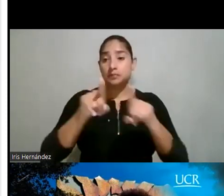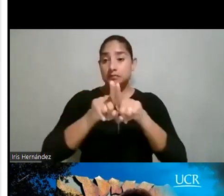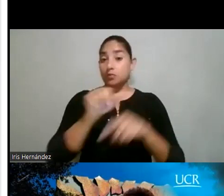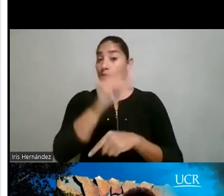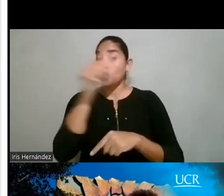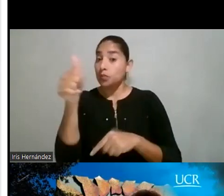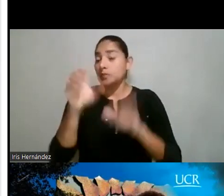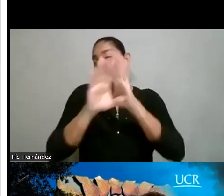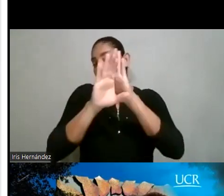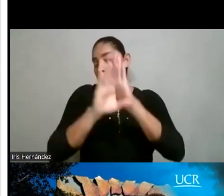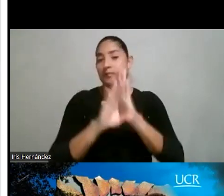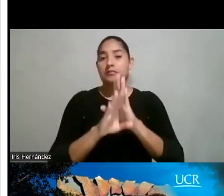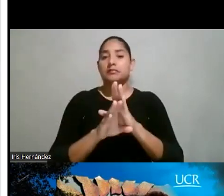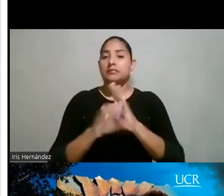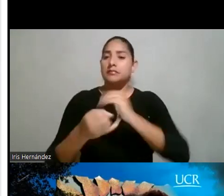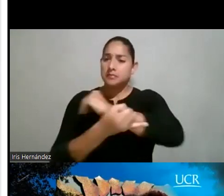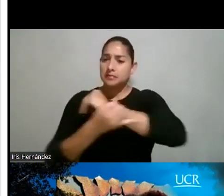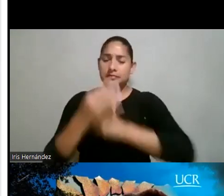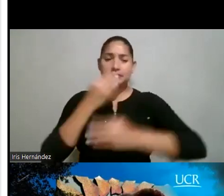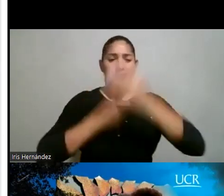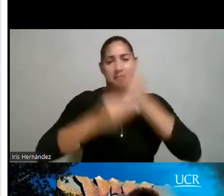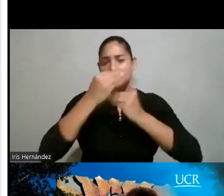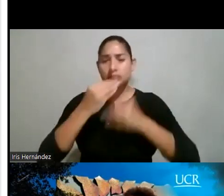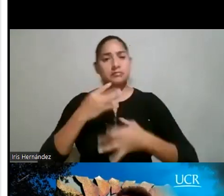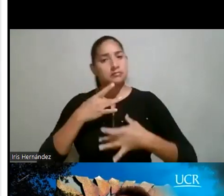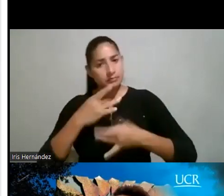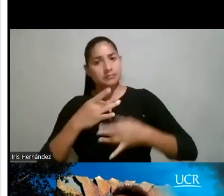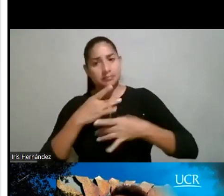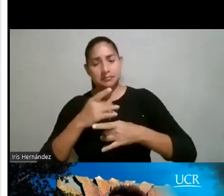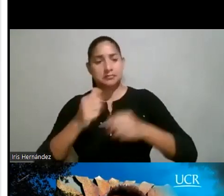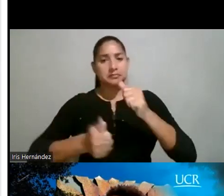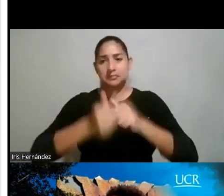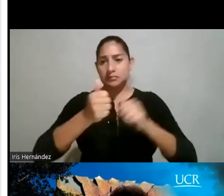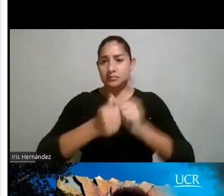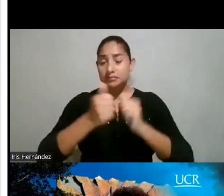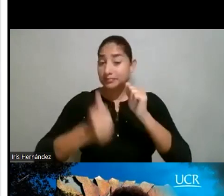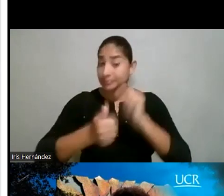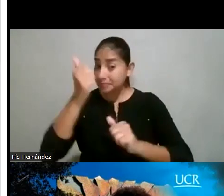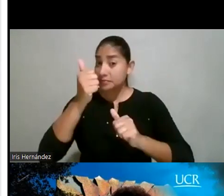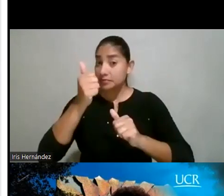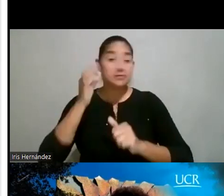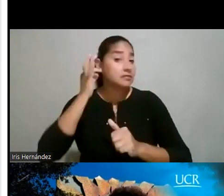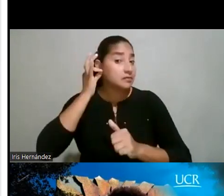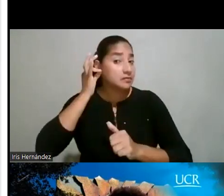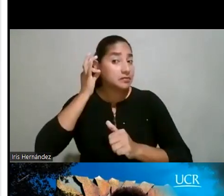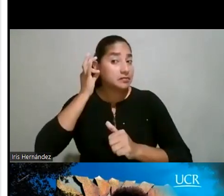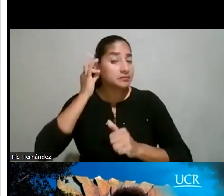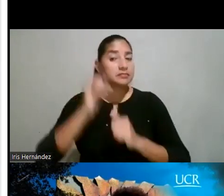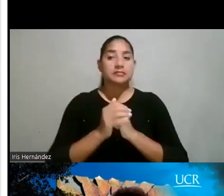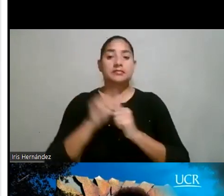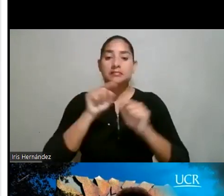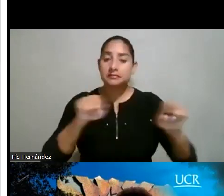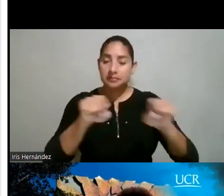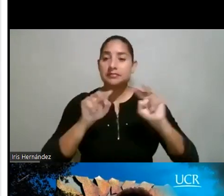como, por ejemplo, ingeniería de alimentos, que es bien interesante, donde más bien el porcentaje de mujeres en, en